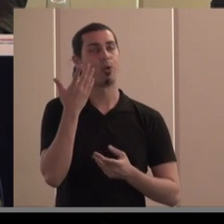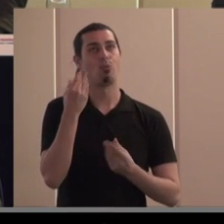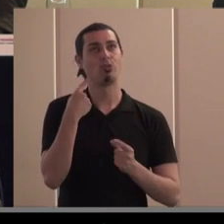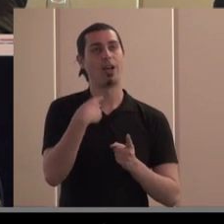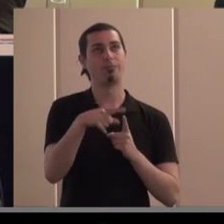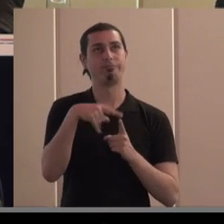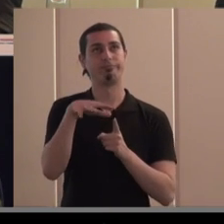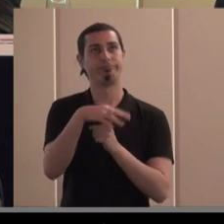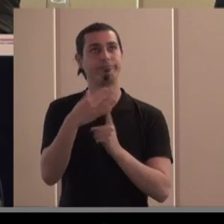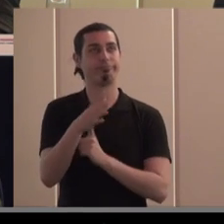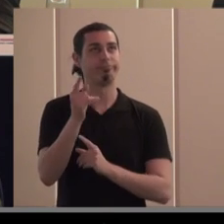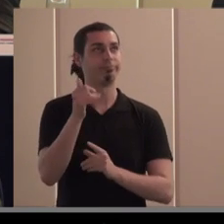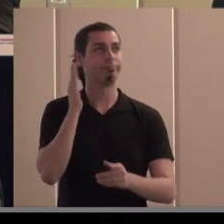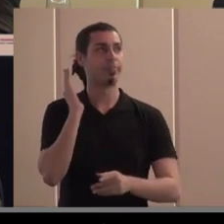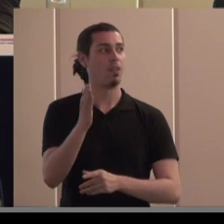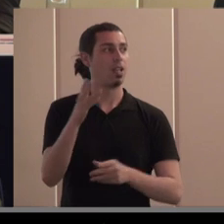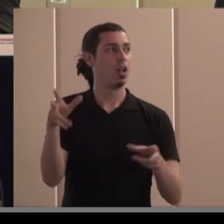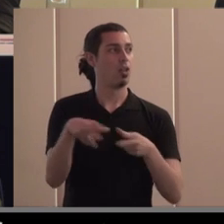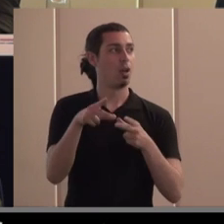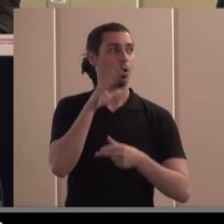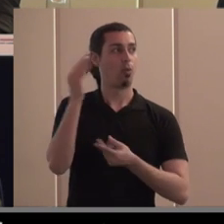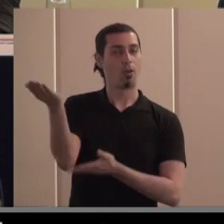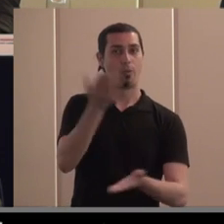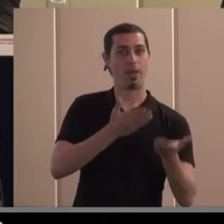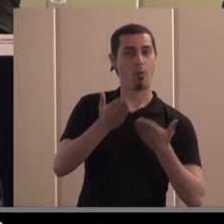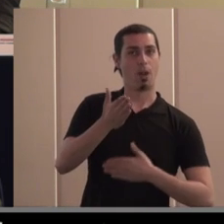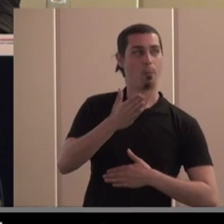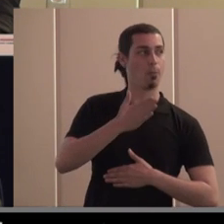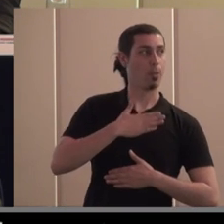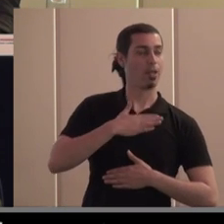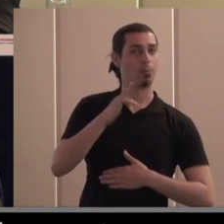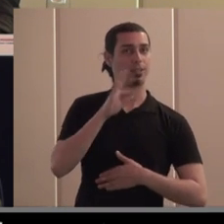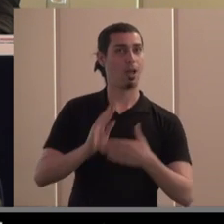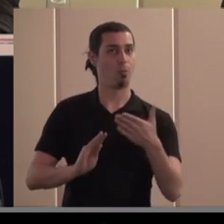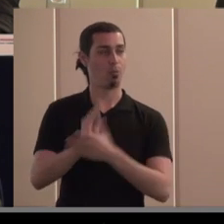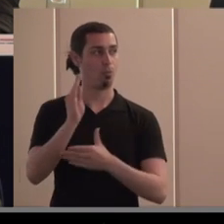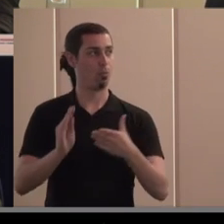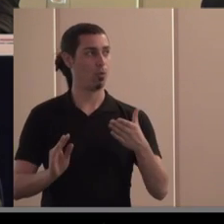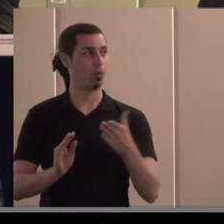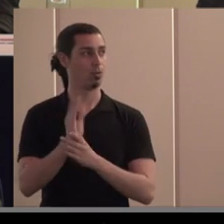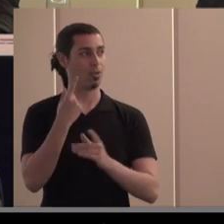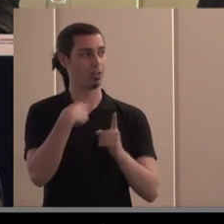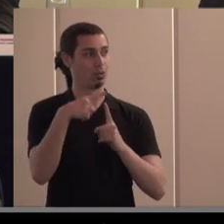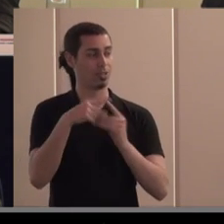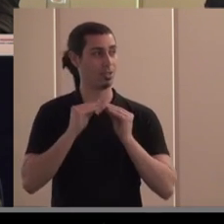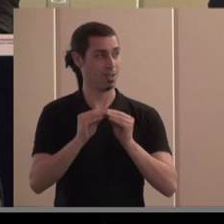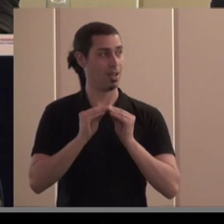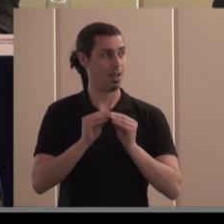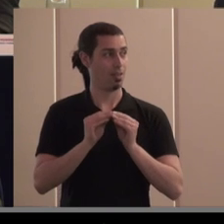algo que sí que tiene la economía social que es también combinar cuál es la propiedad y el desarrollo productivo de las cosas que se hacen